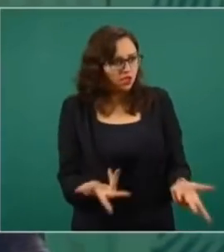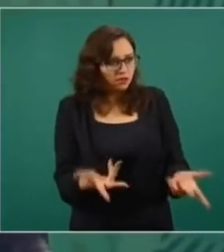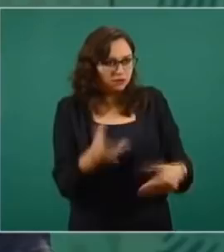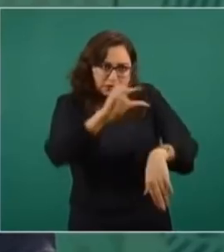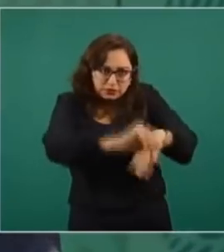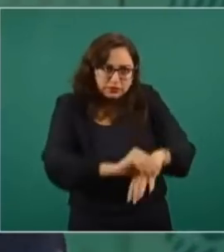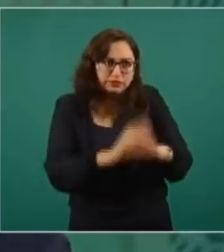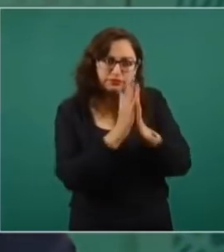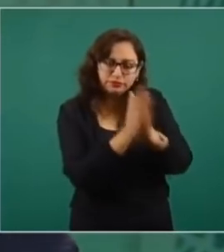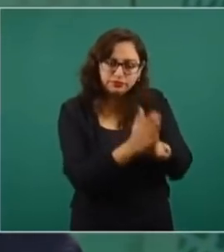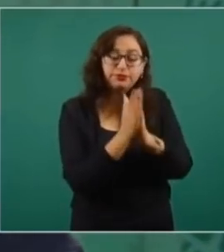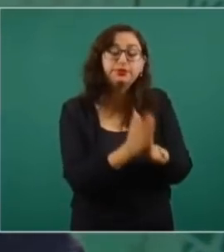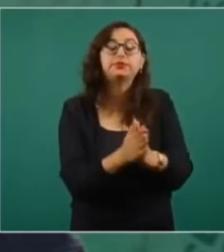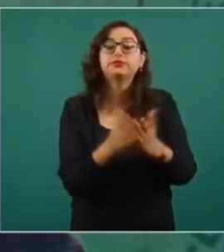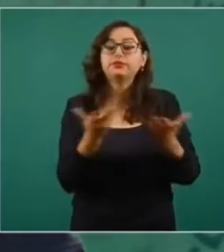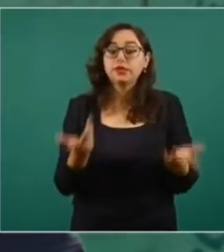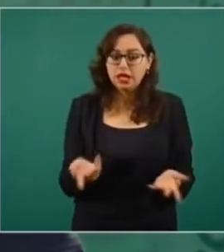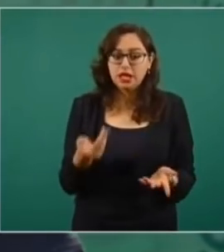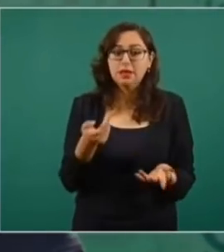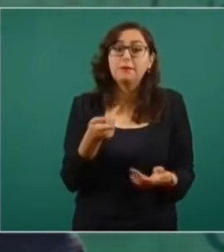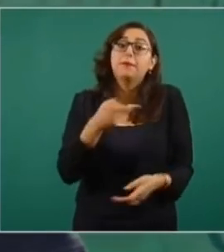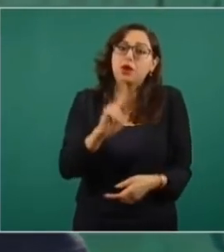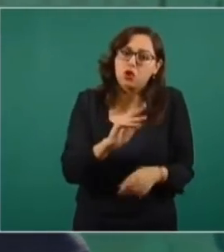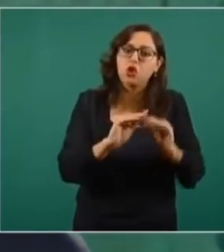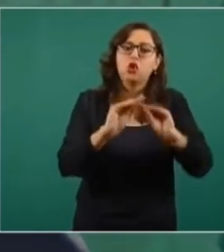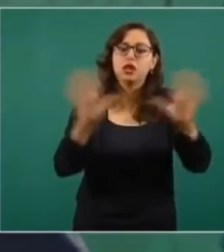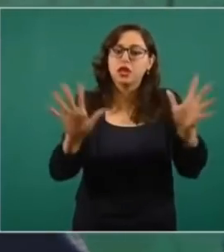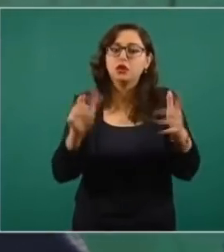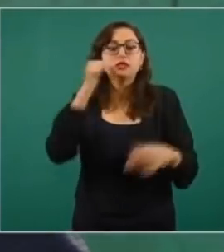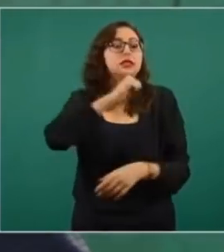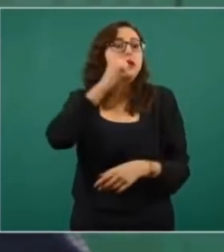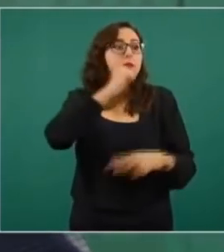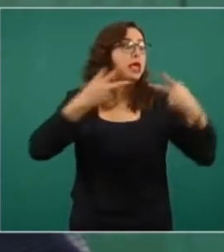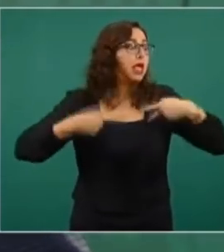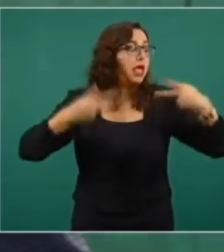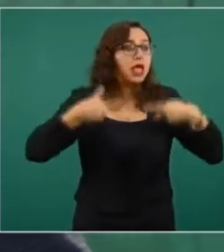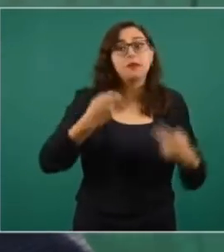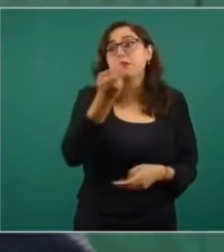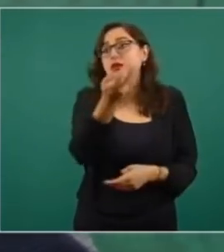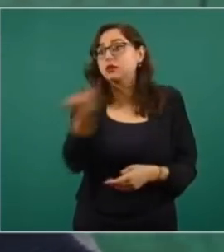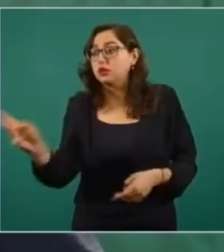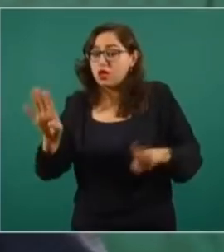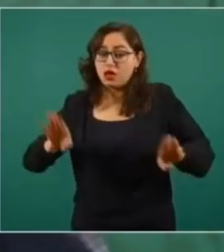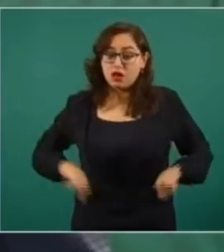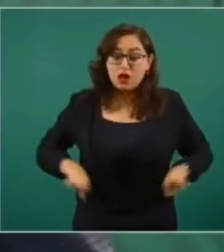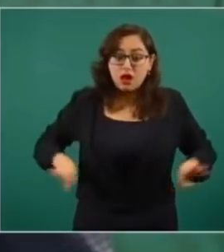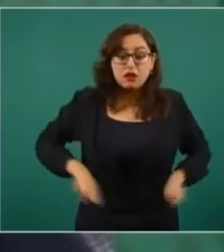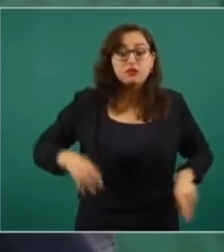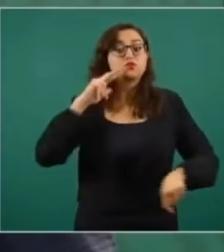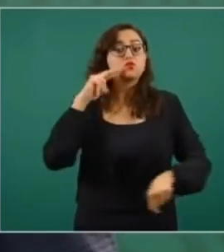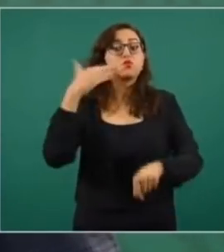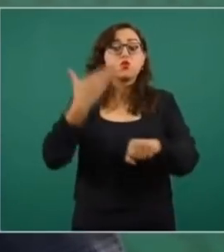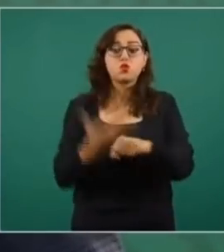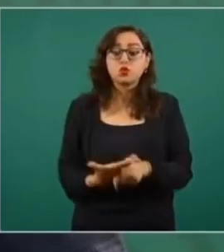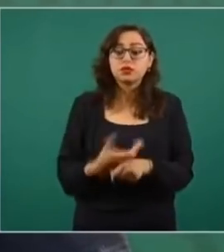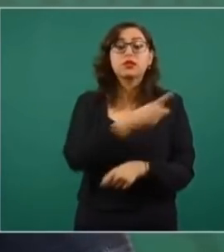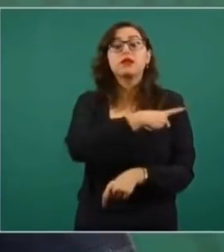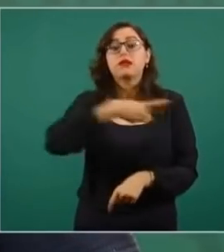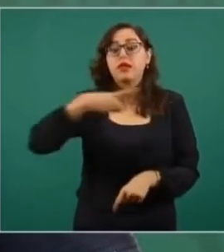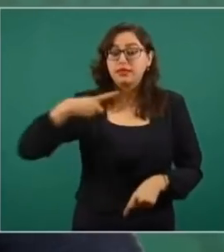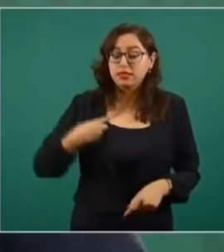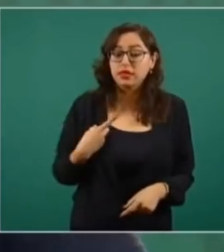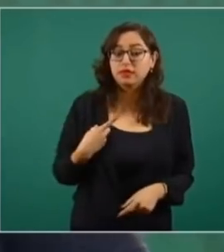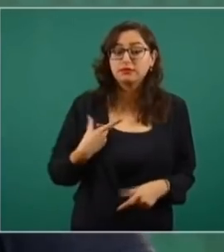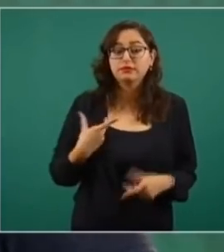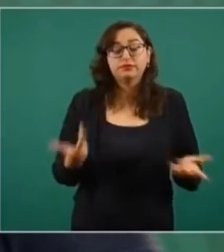a todas las… que la conducta de los ciudadanos sea responsable, sea responsable